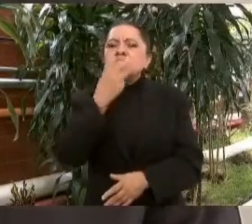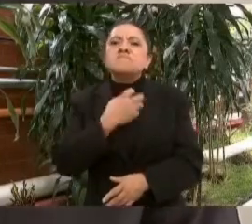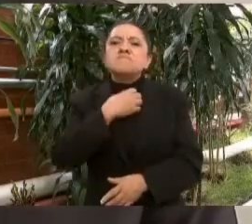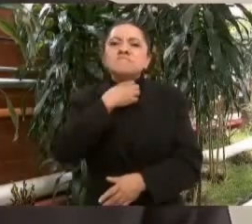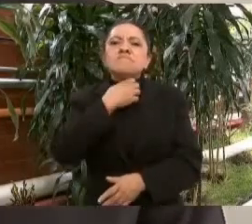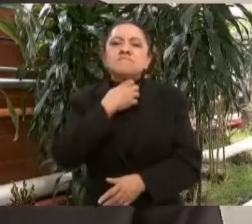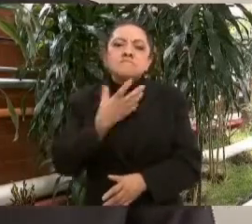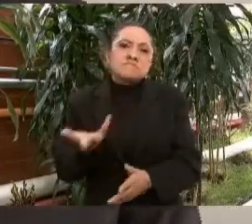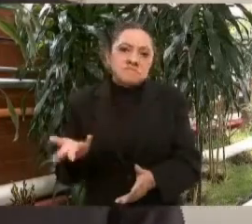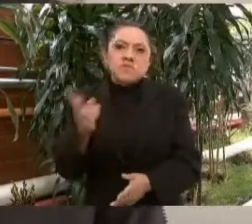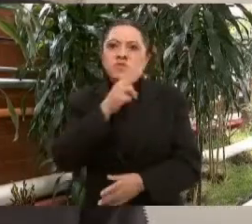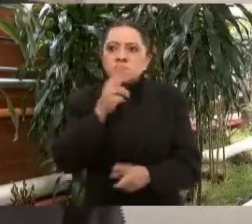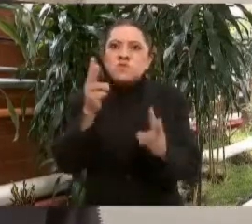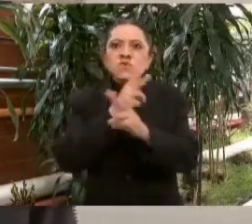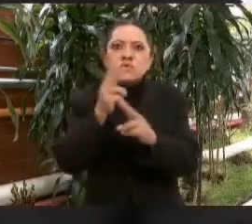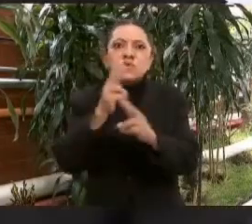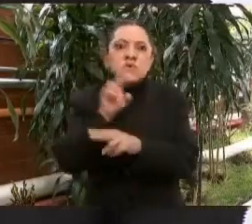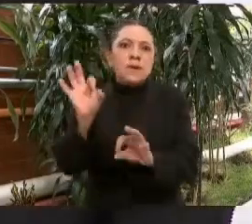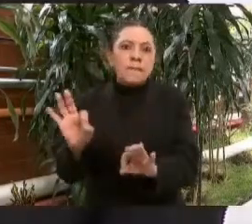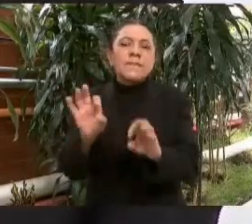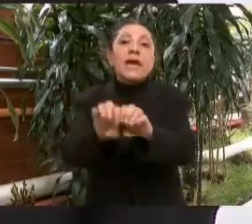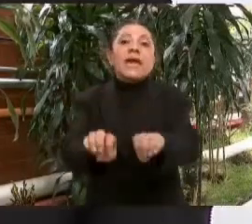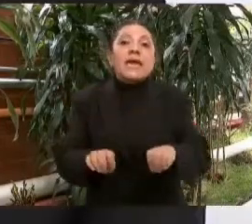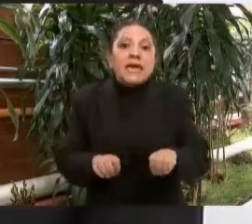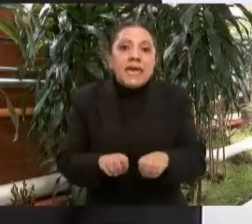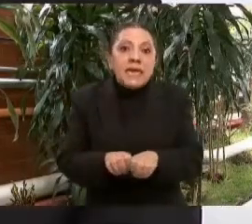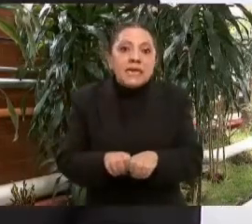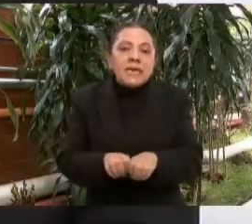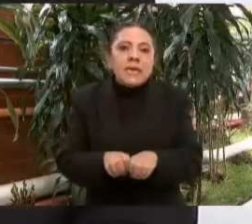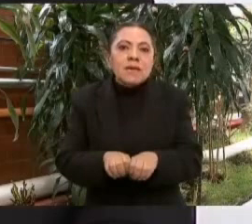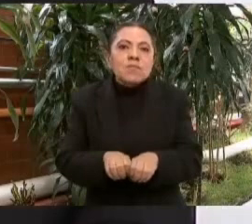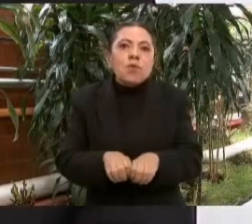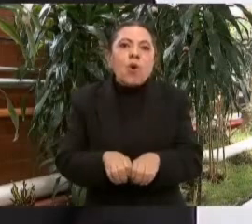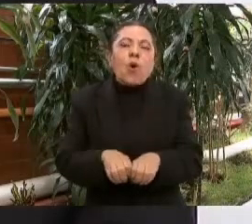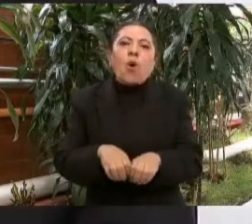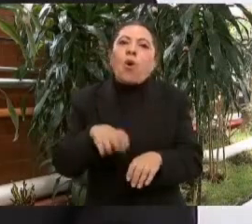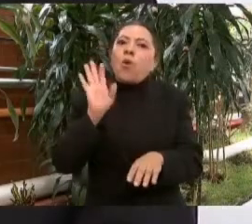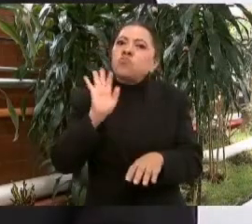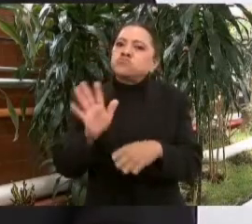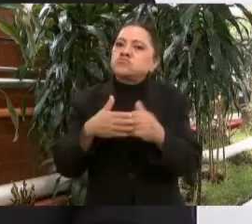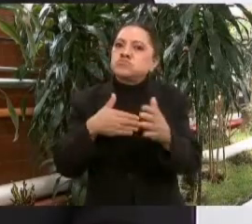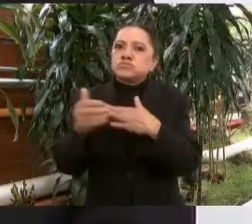con equipo de alta tecnología,